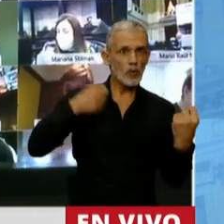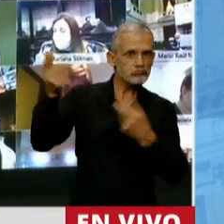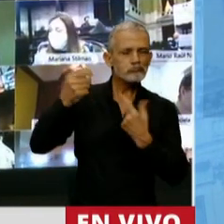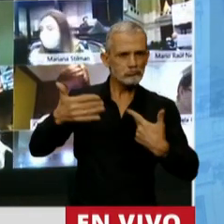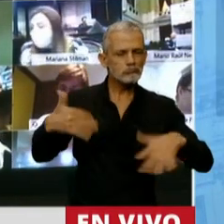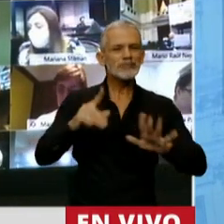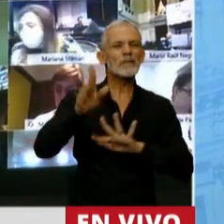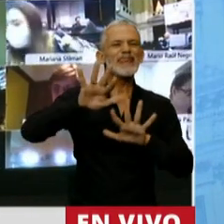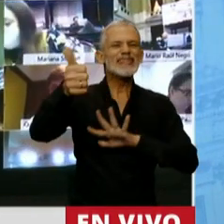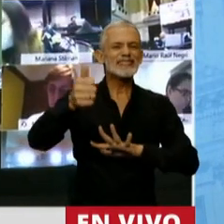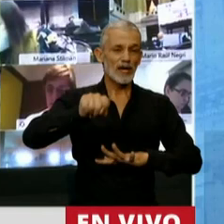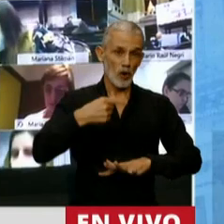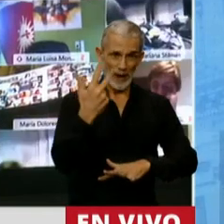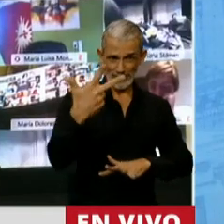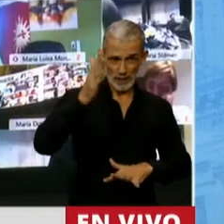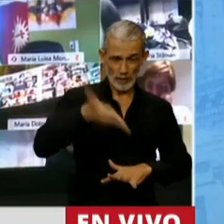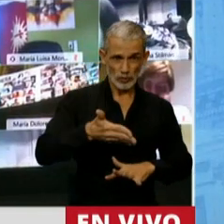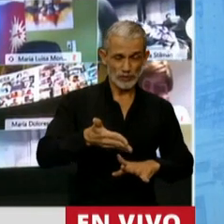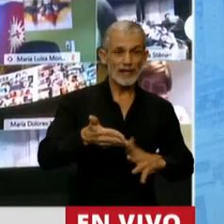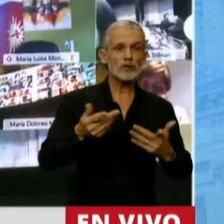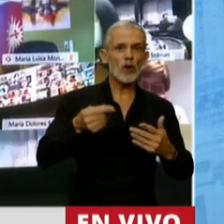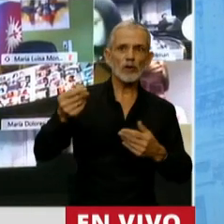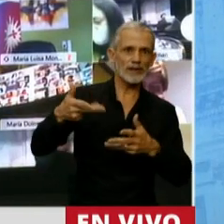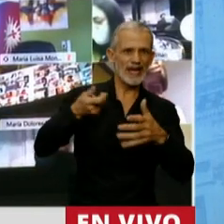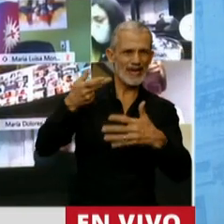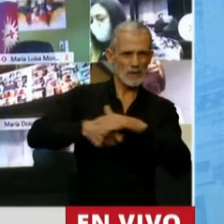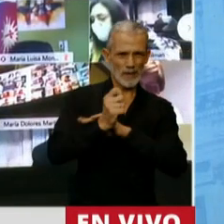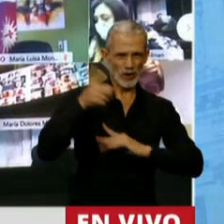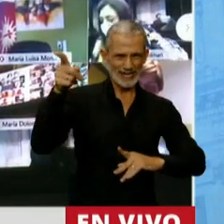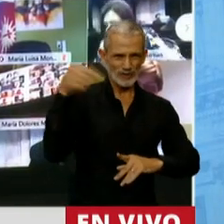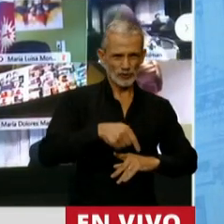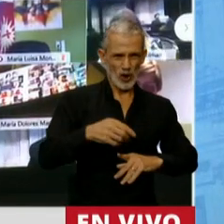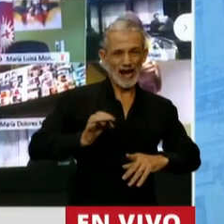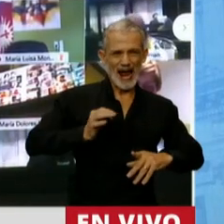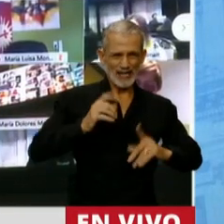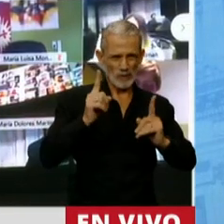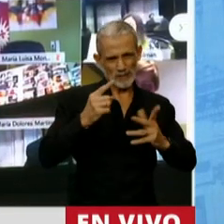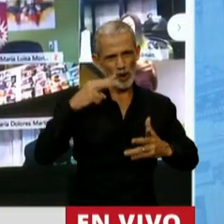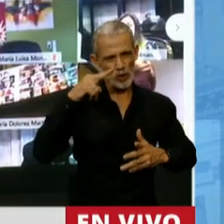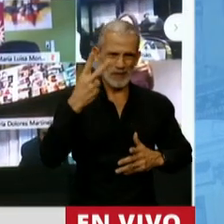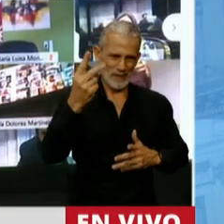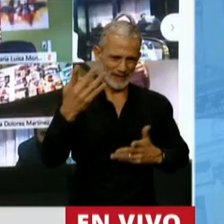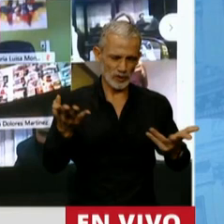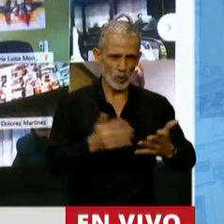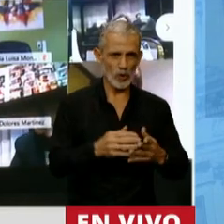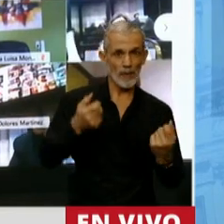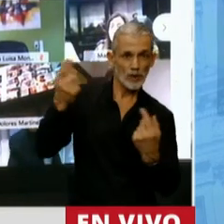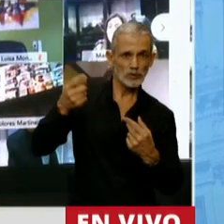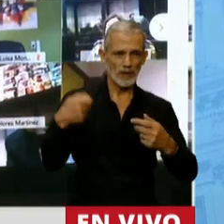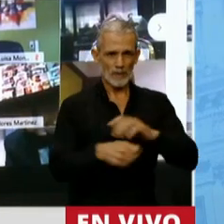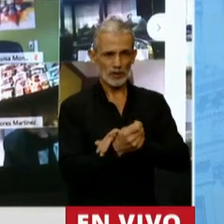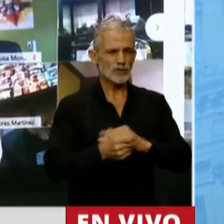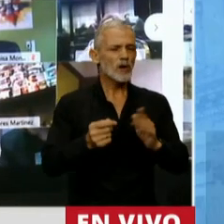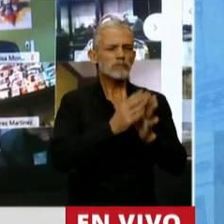del 16,3% de las importaciones en el mismo año. Estos números para el